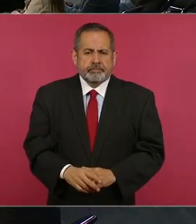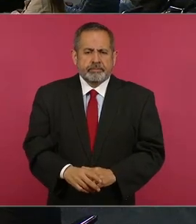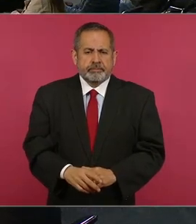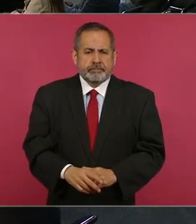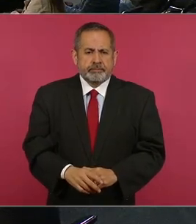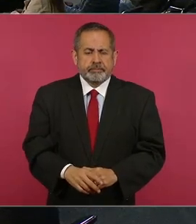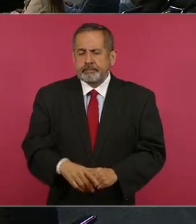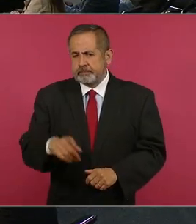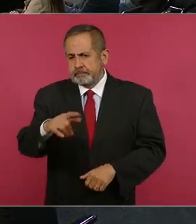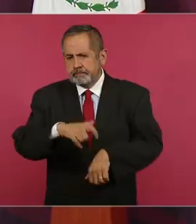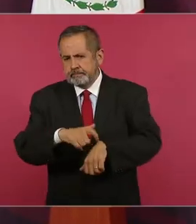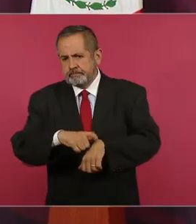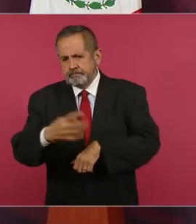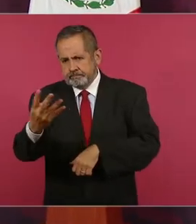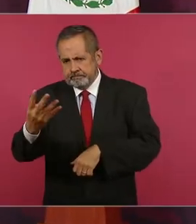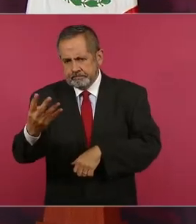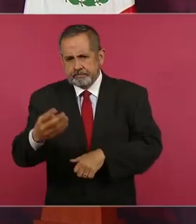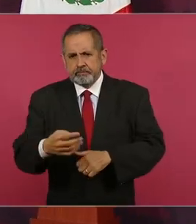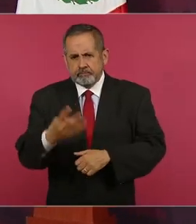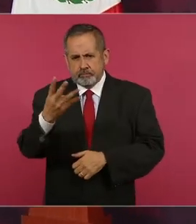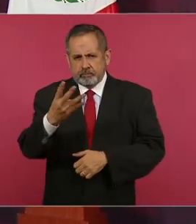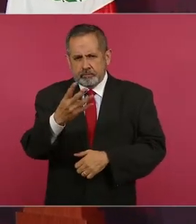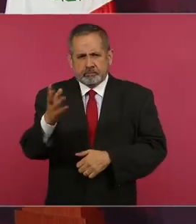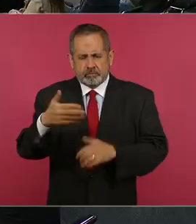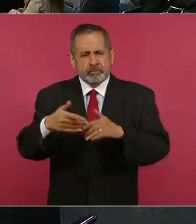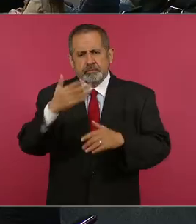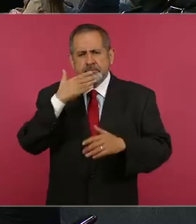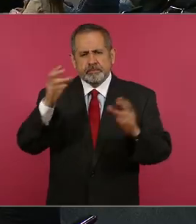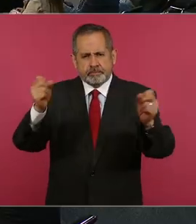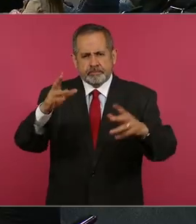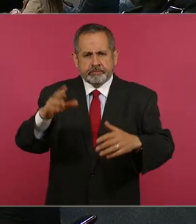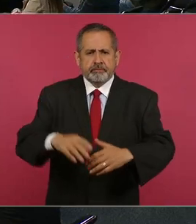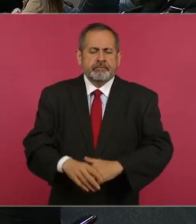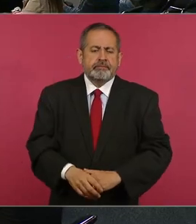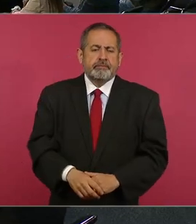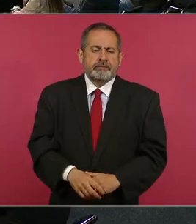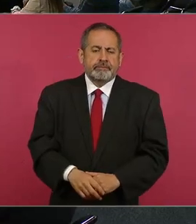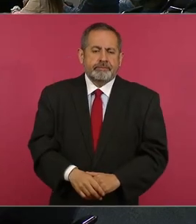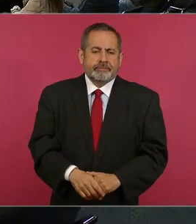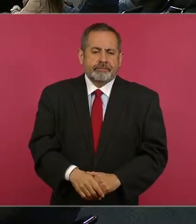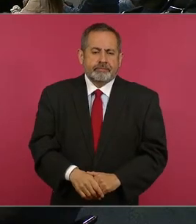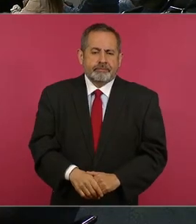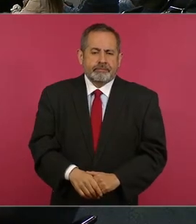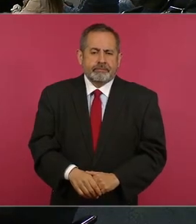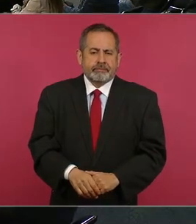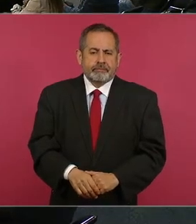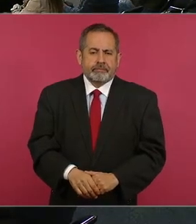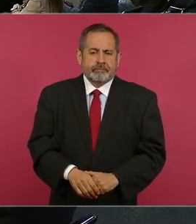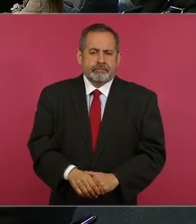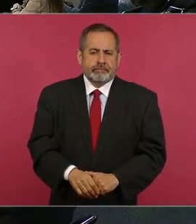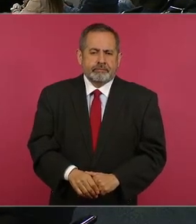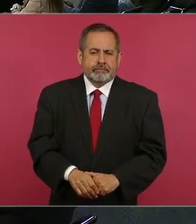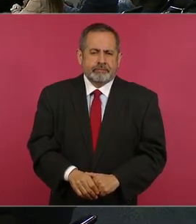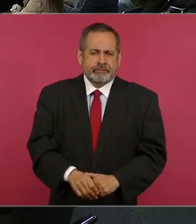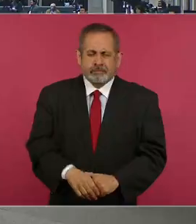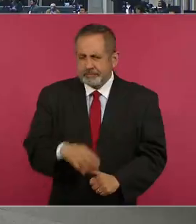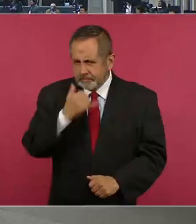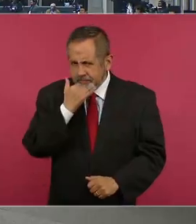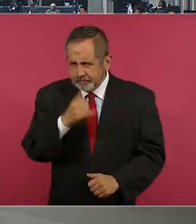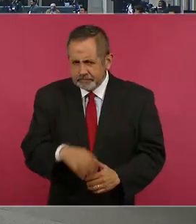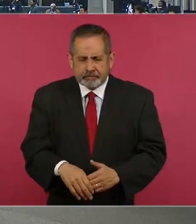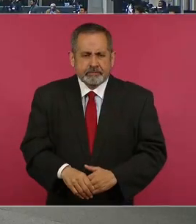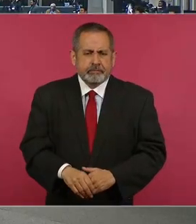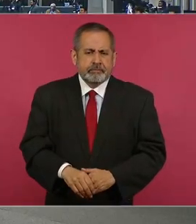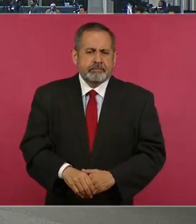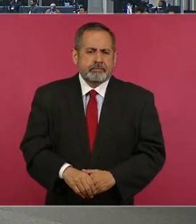Es a las cuatro, de cuatro de la tarde. Muy bien, nos vemos. ¿Puede los empresarios que se han reunido hoy en el Sumaya, presidente? ¿Mande? Hoy se